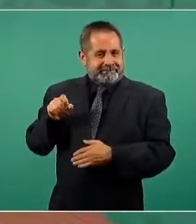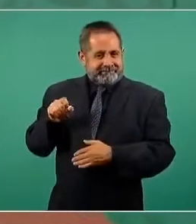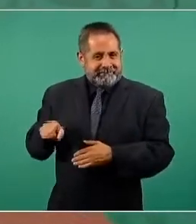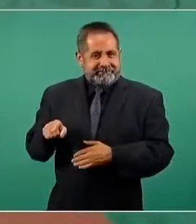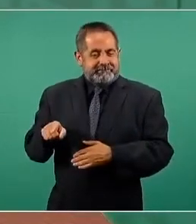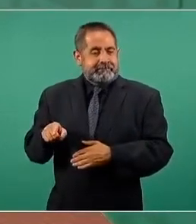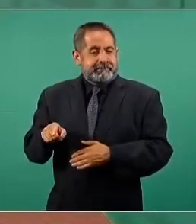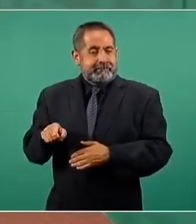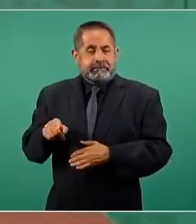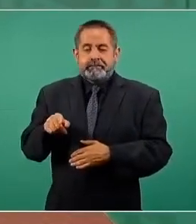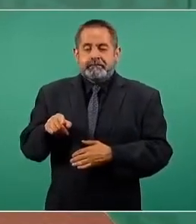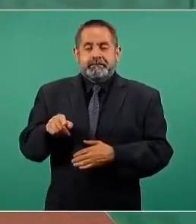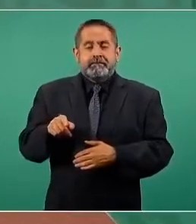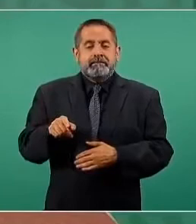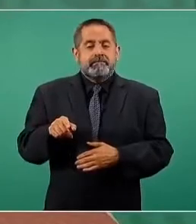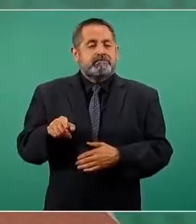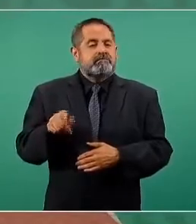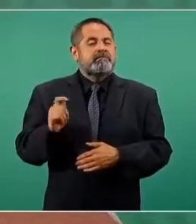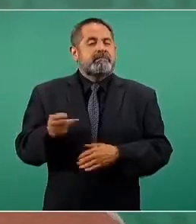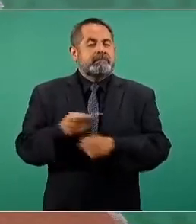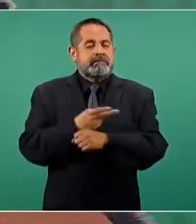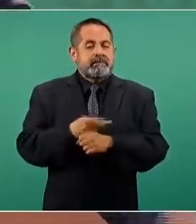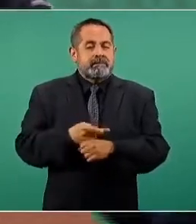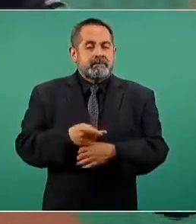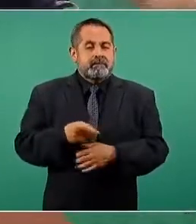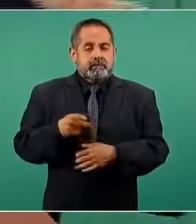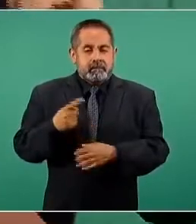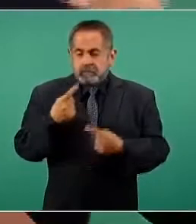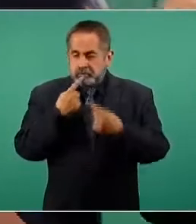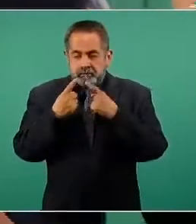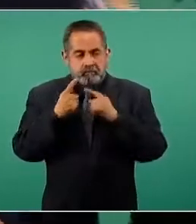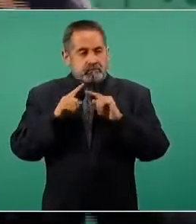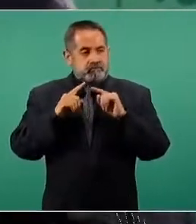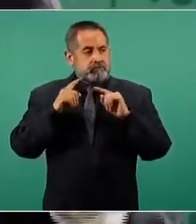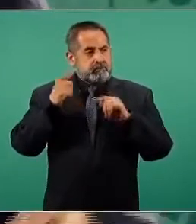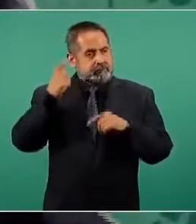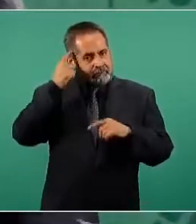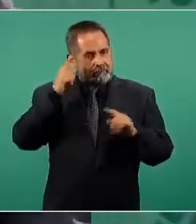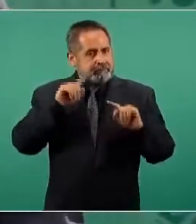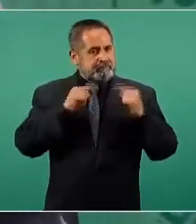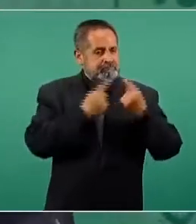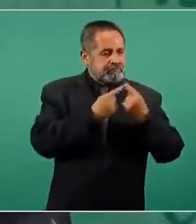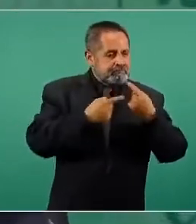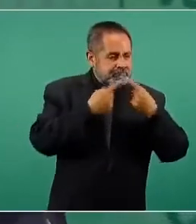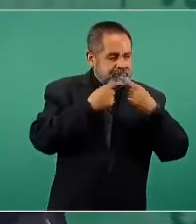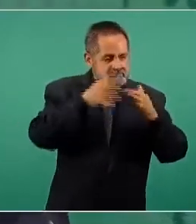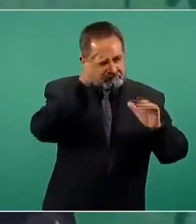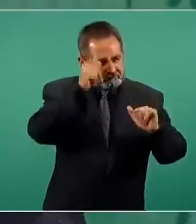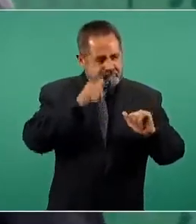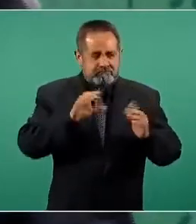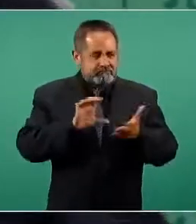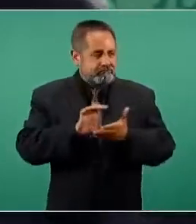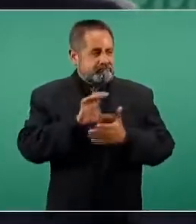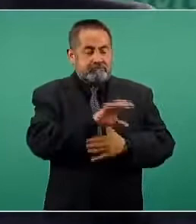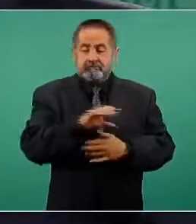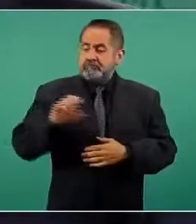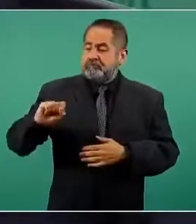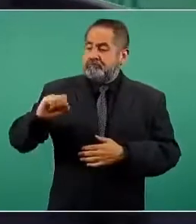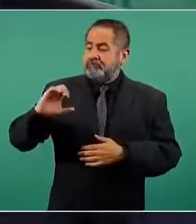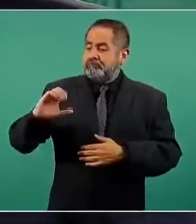el Poder Judicial se llega a un arreglo para que Hacienda